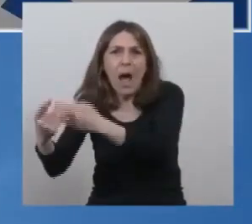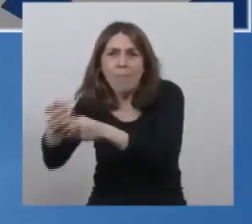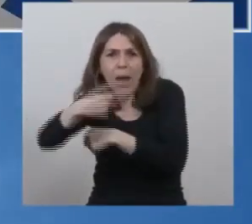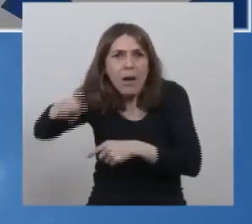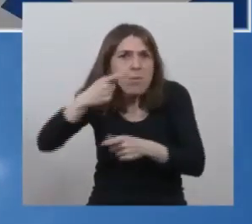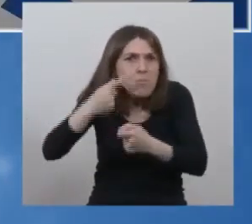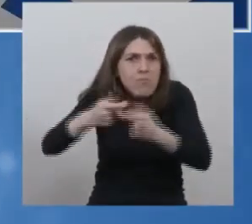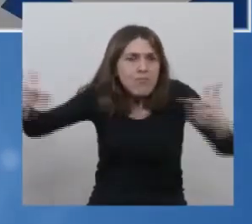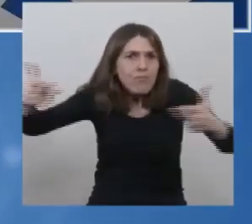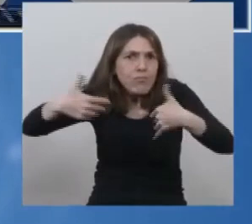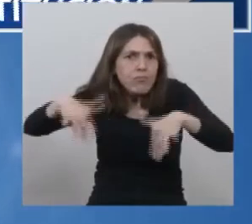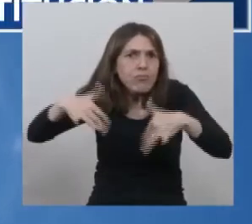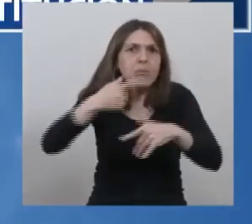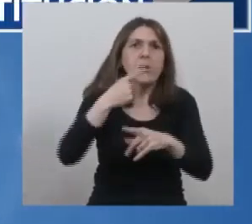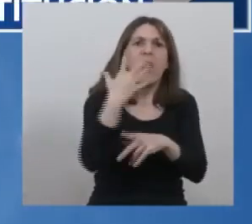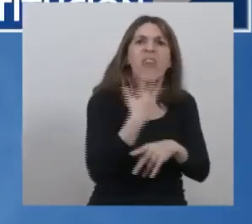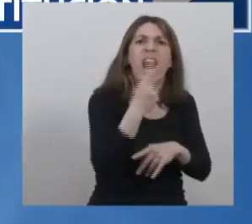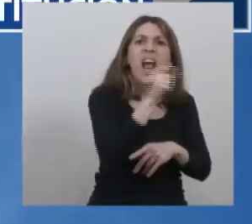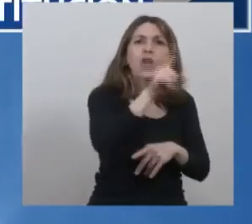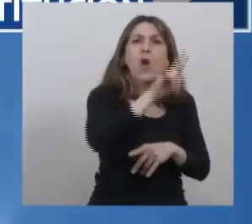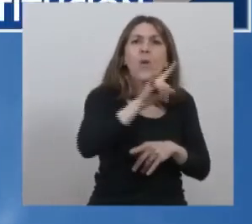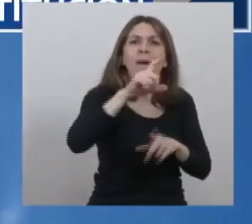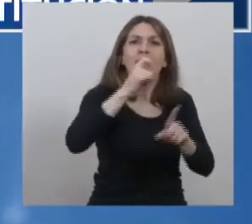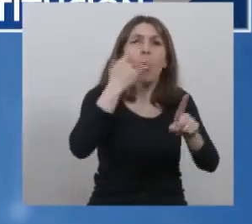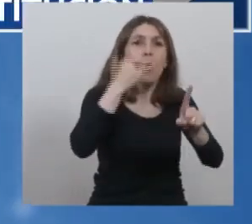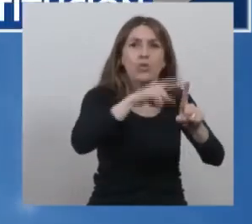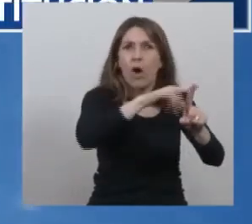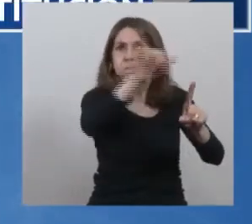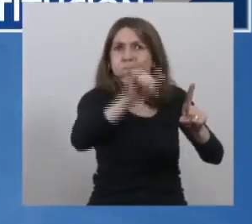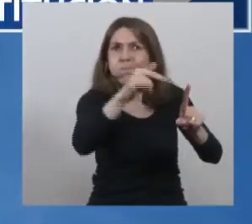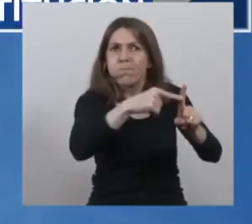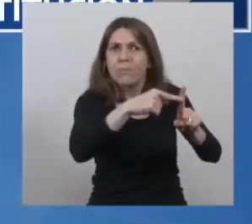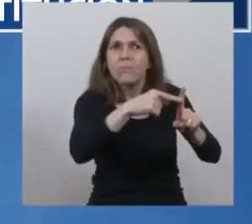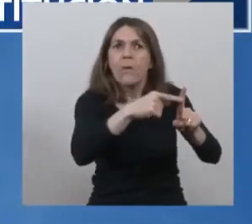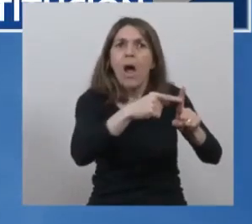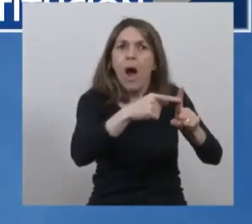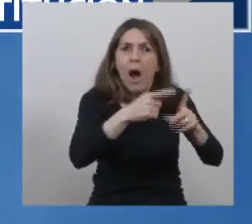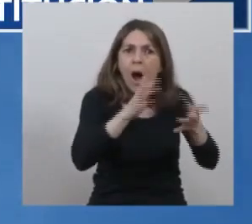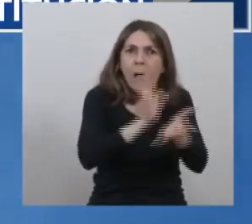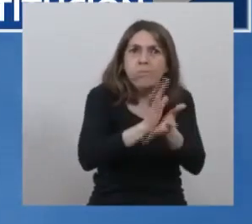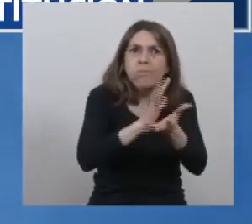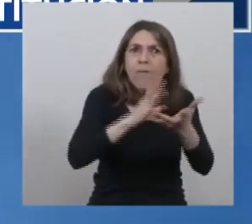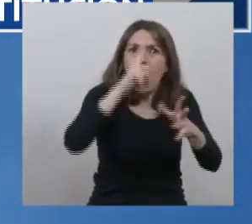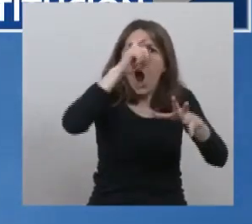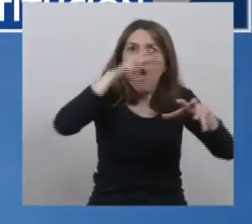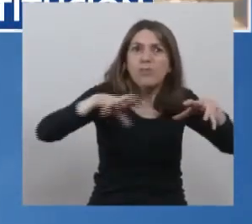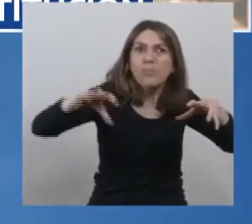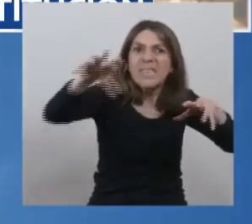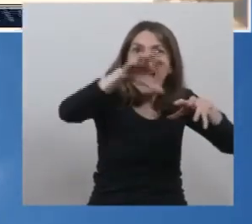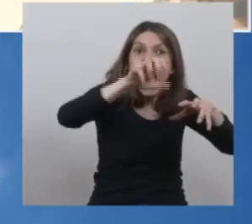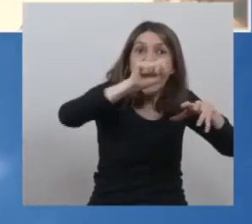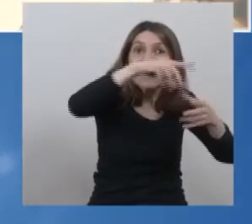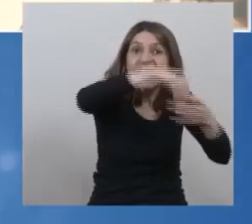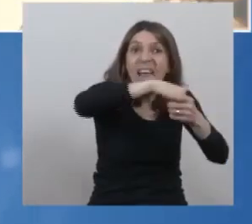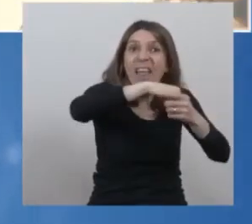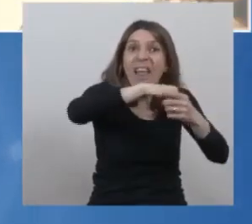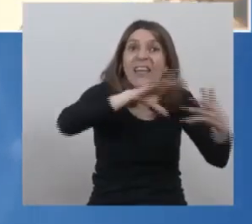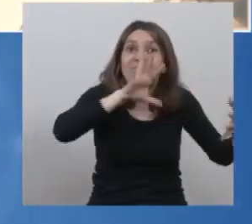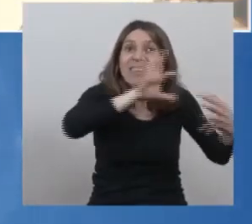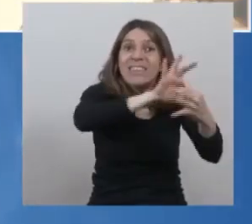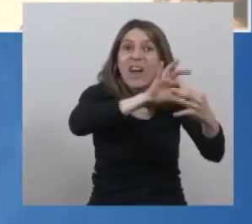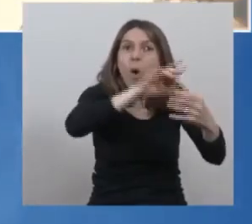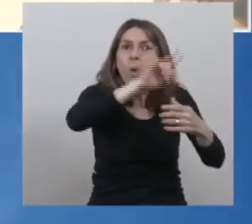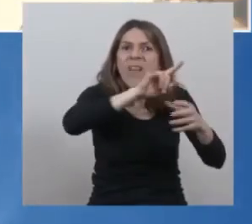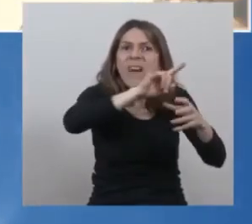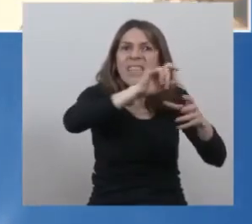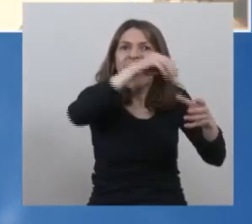ustedes lo que dijo el rector de la universidad de Cuyo poder armar un sistema de hospitales universitarios que